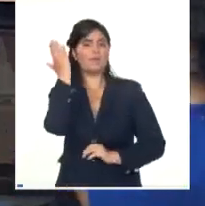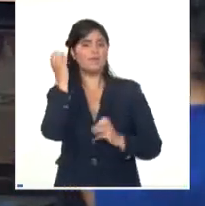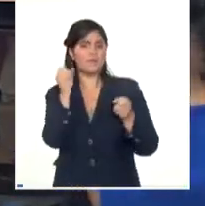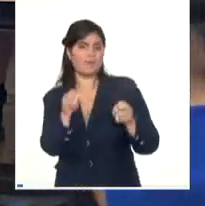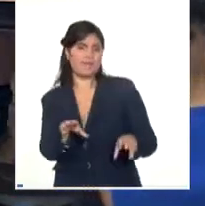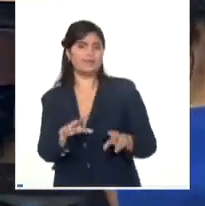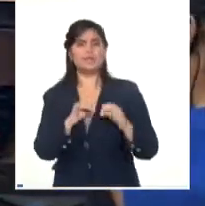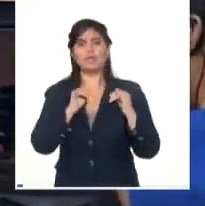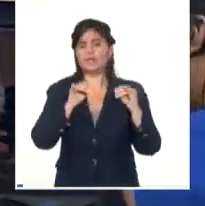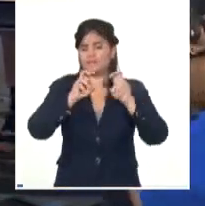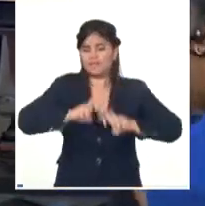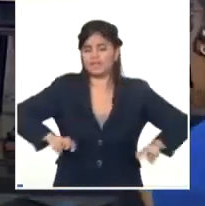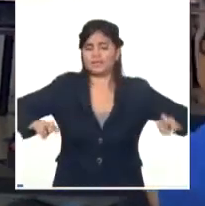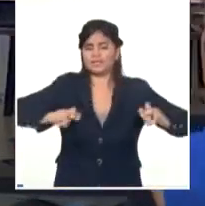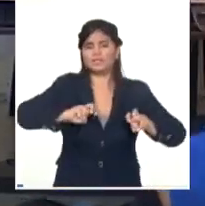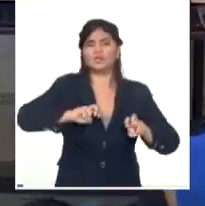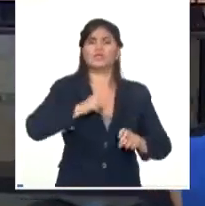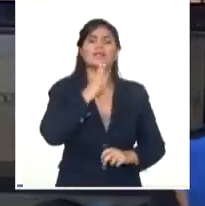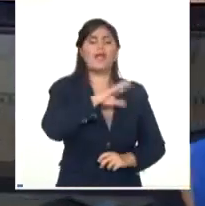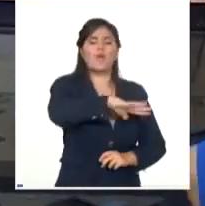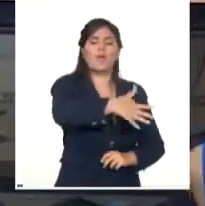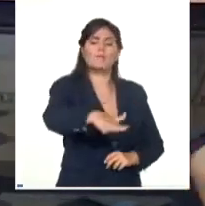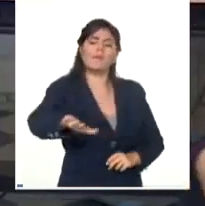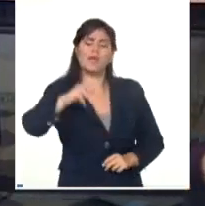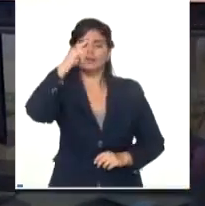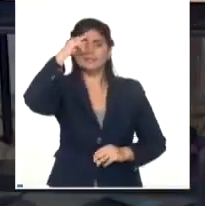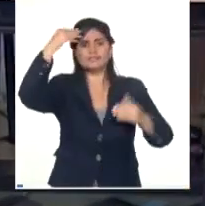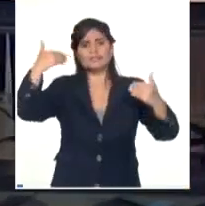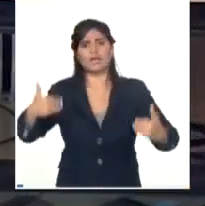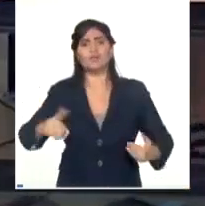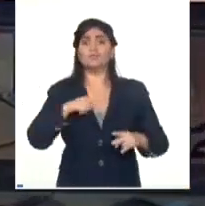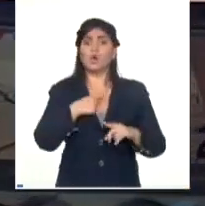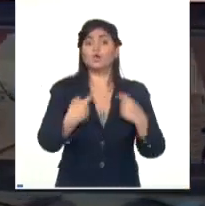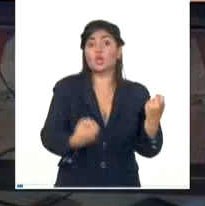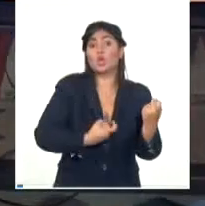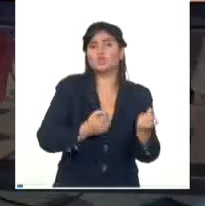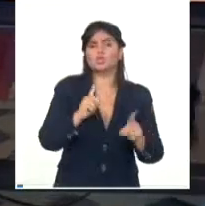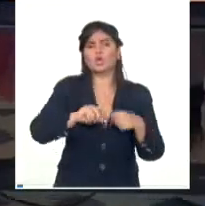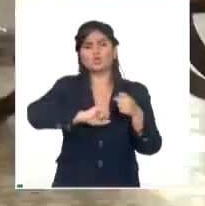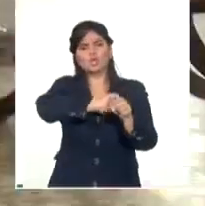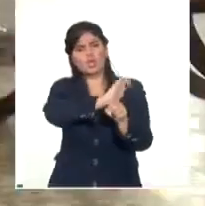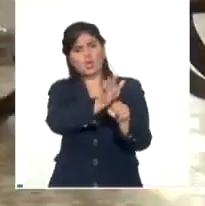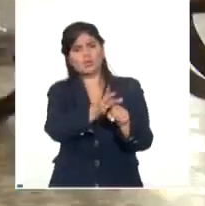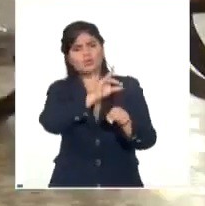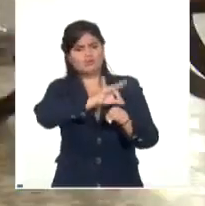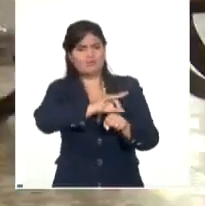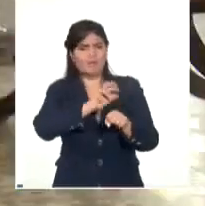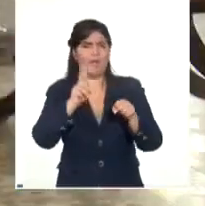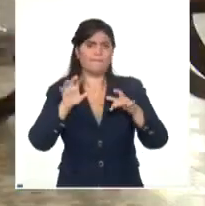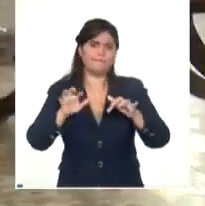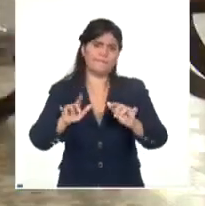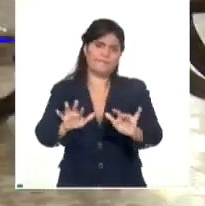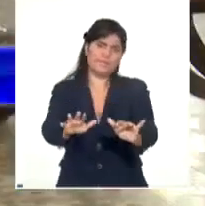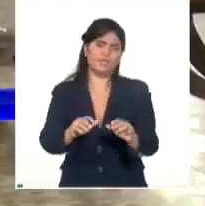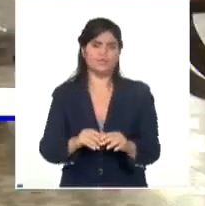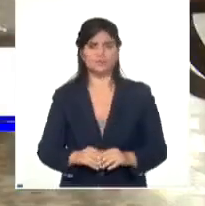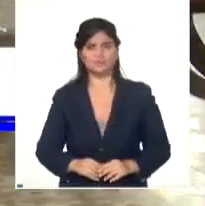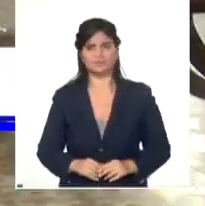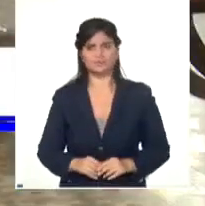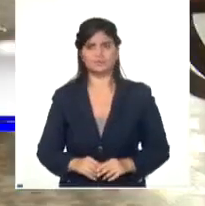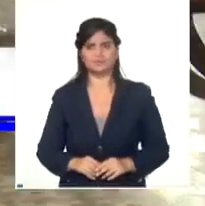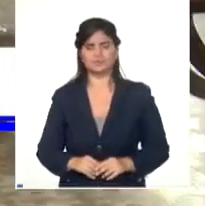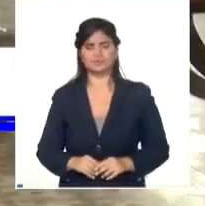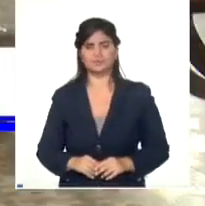oceánicos, marinos, salud y enfrentamiento a la COVID-19. Este evento representa